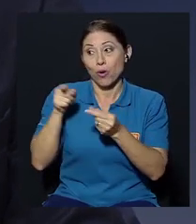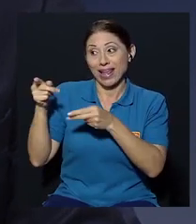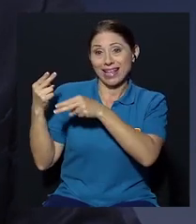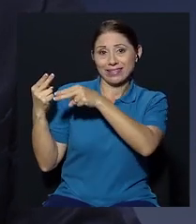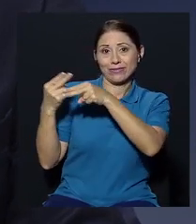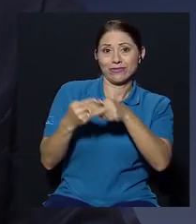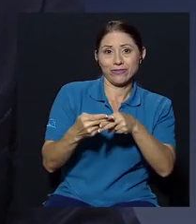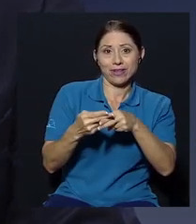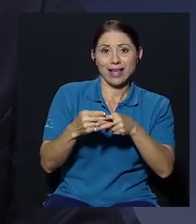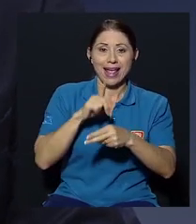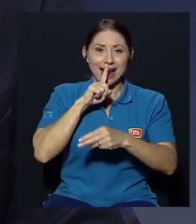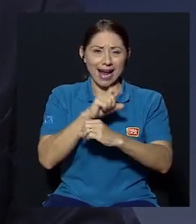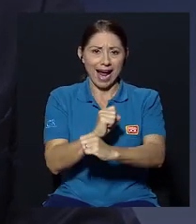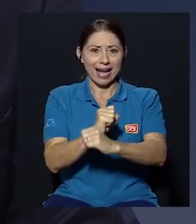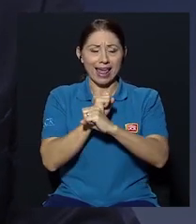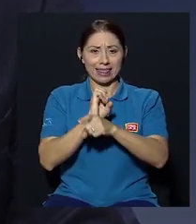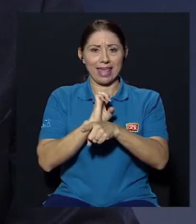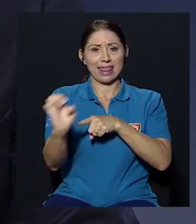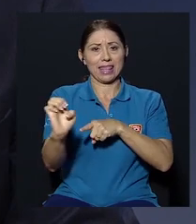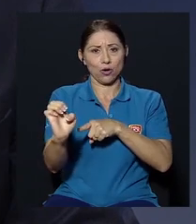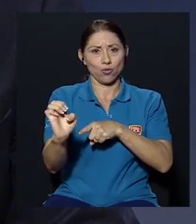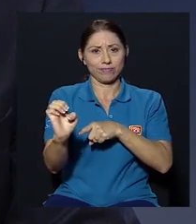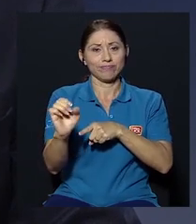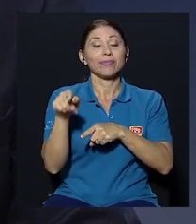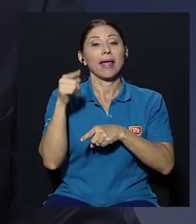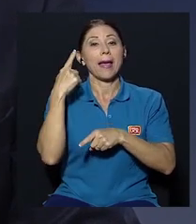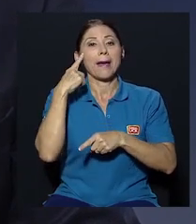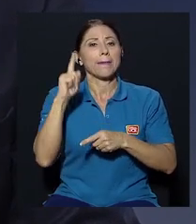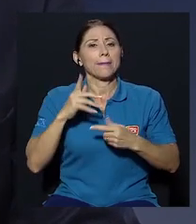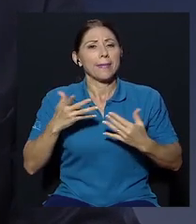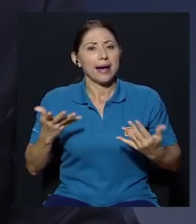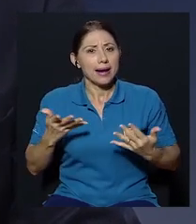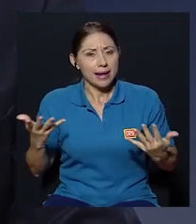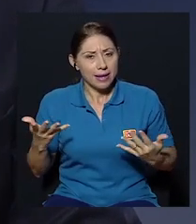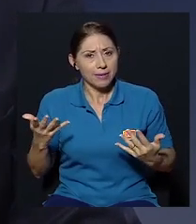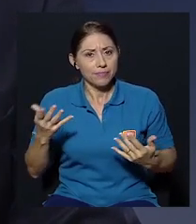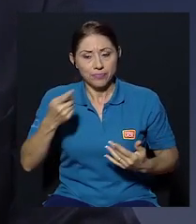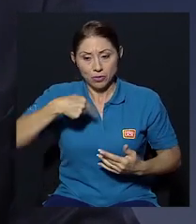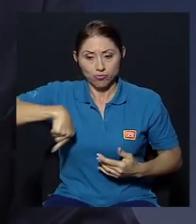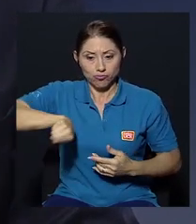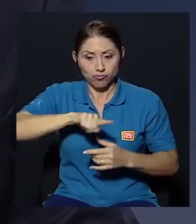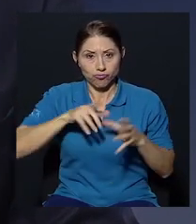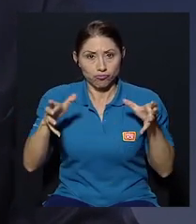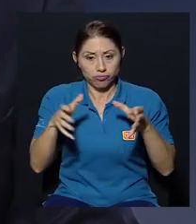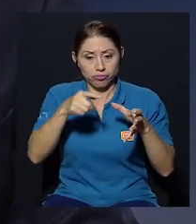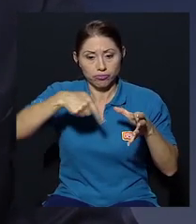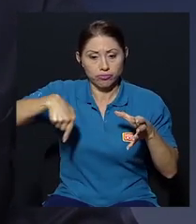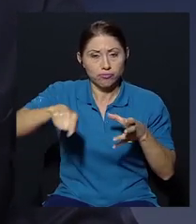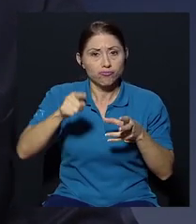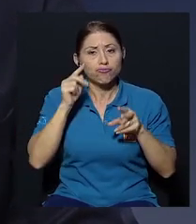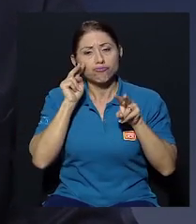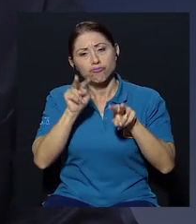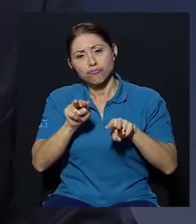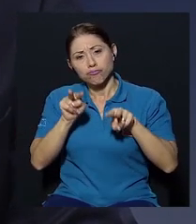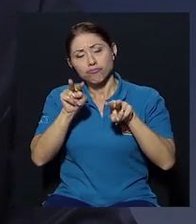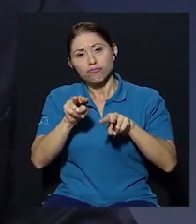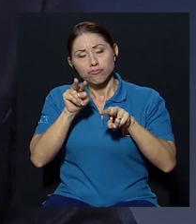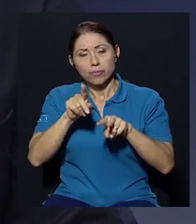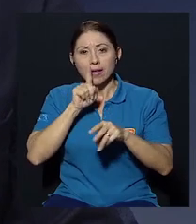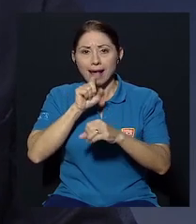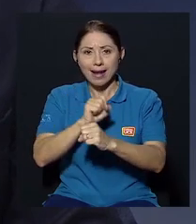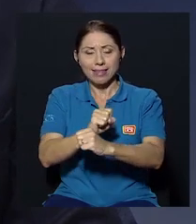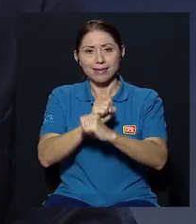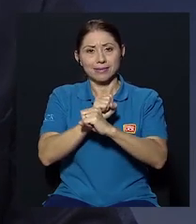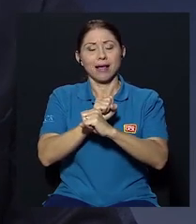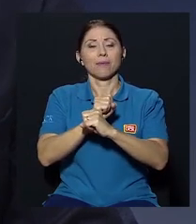él denomina garante ético un grupo garante ético para que seamos los que vigilamos